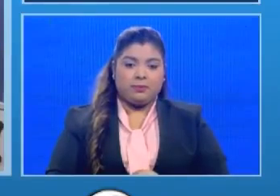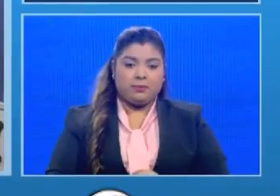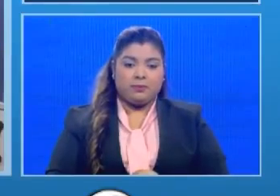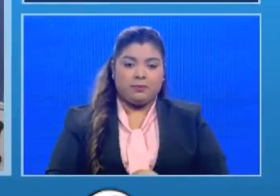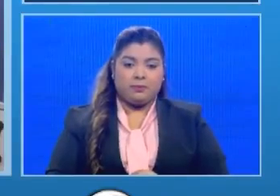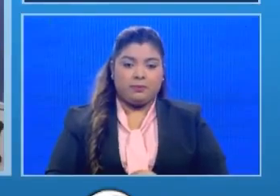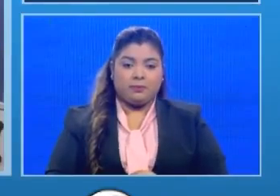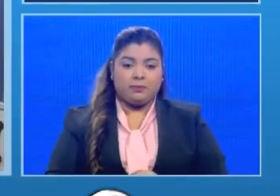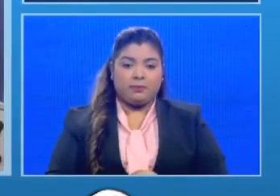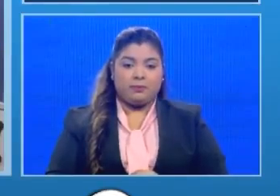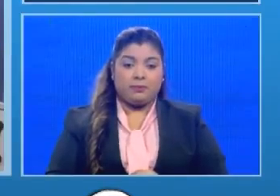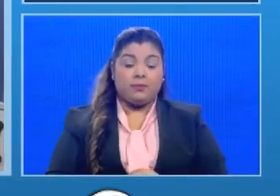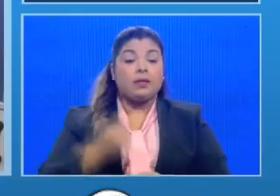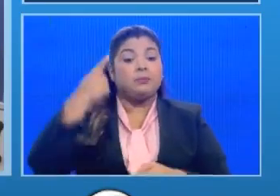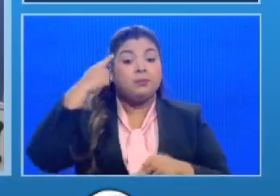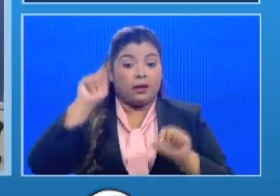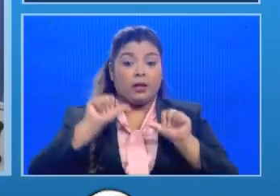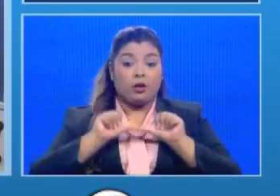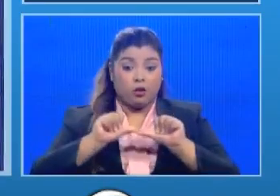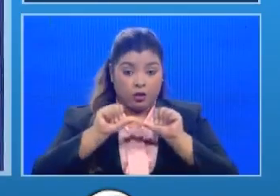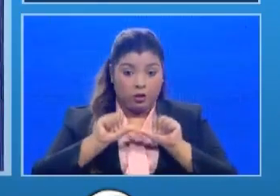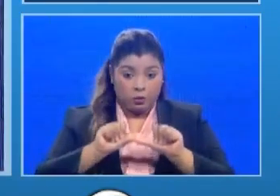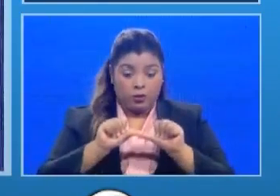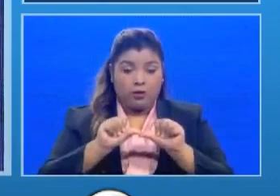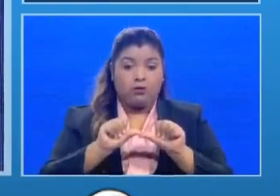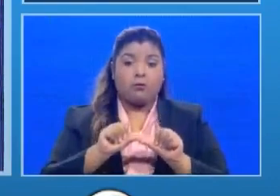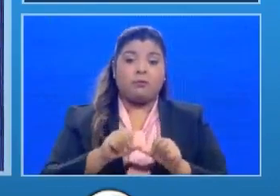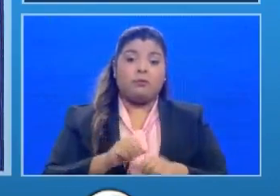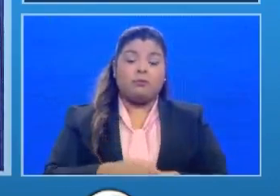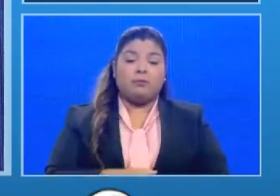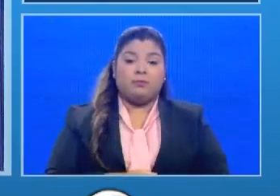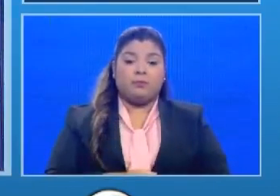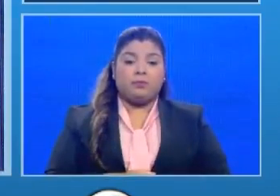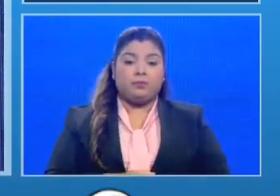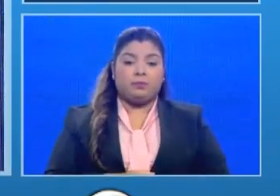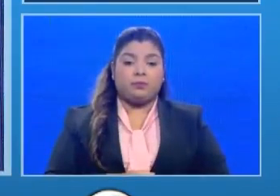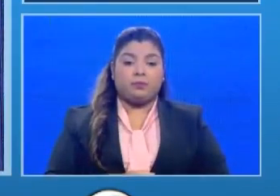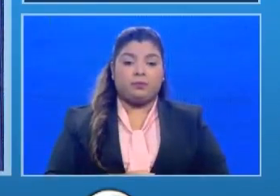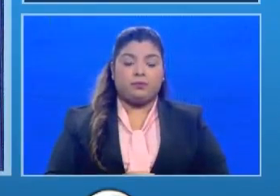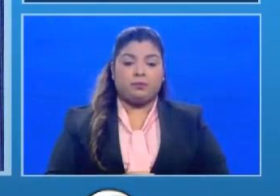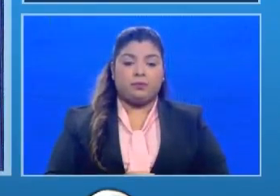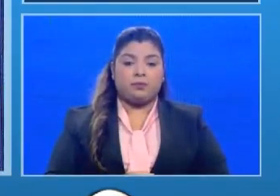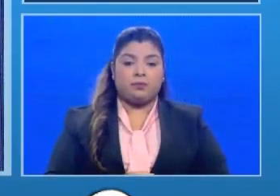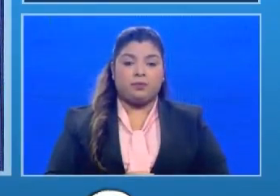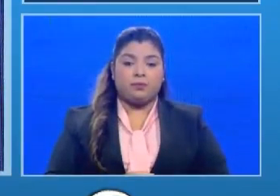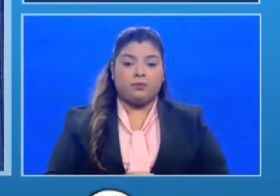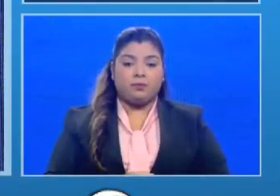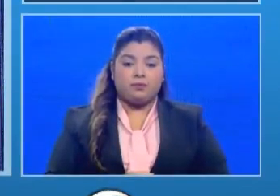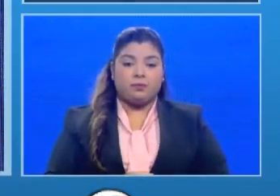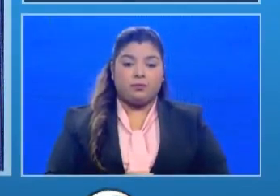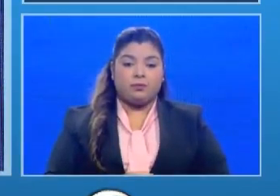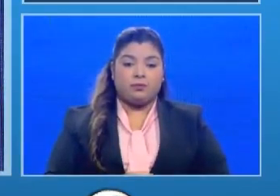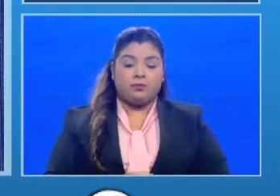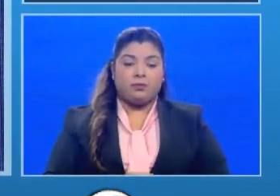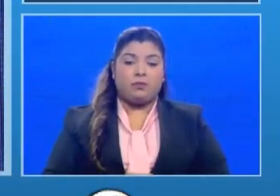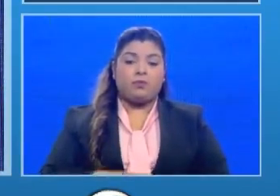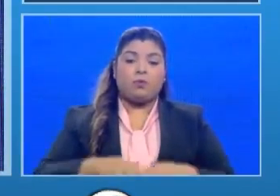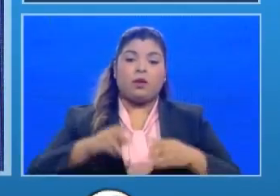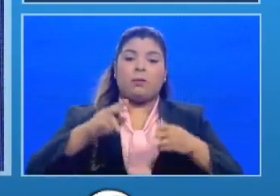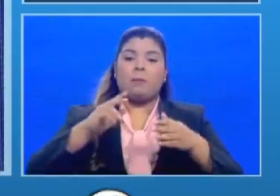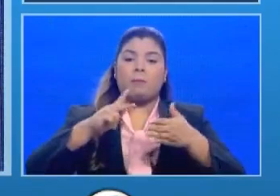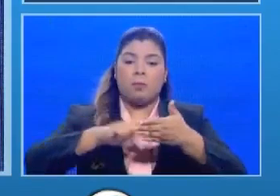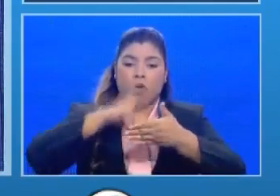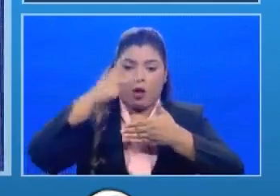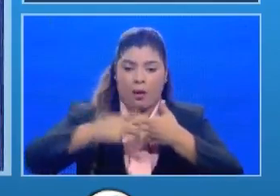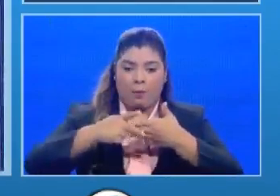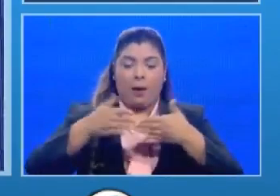para continuar vamos a ver los aspectos de carácter de lo que significa el programa Panamá Solidario por